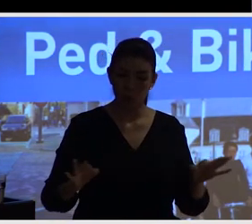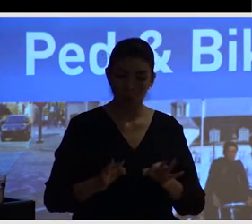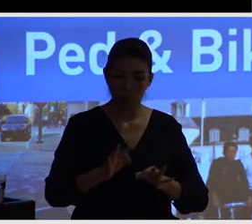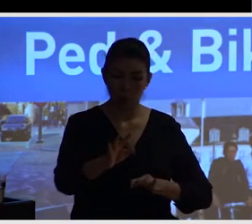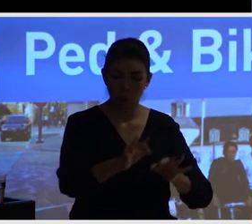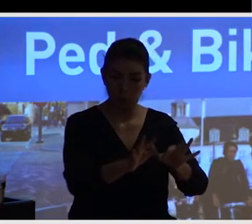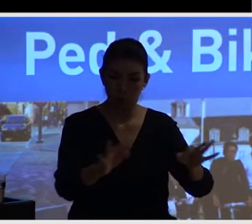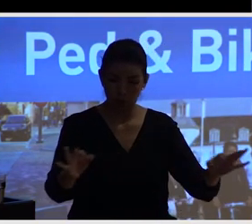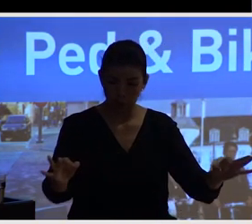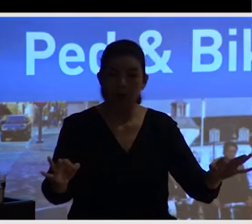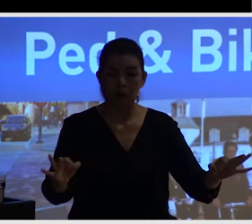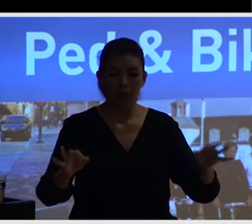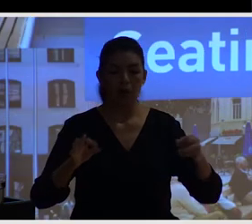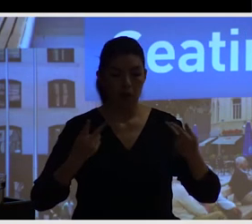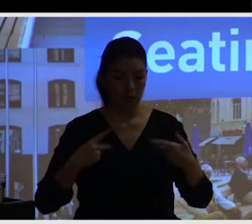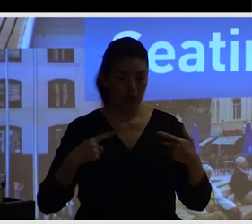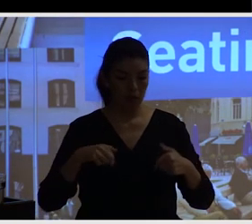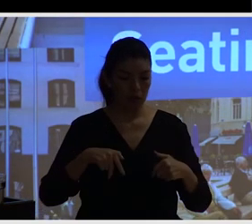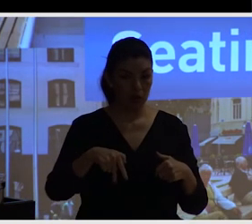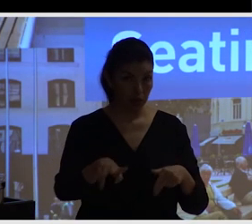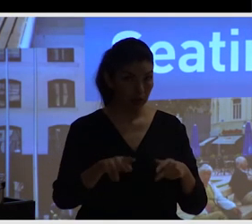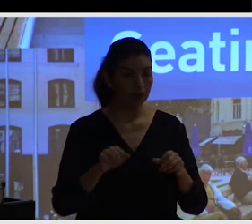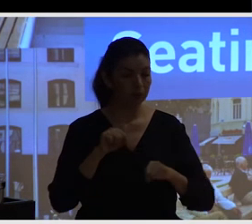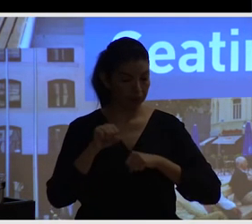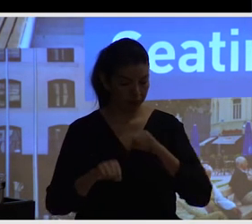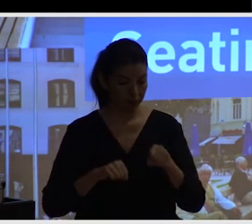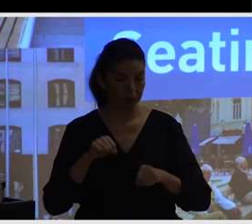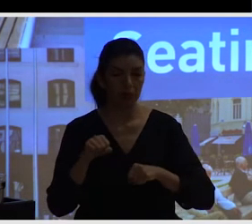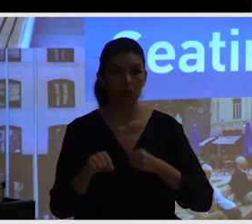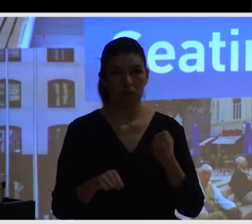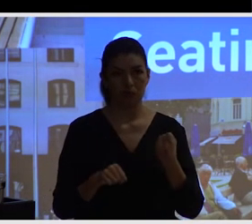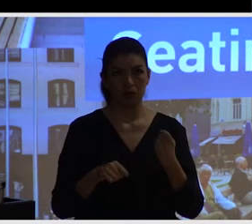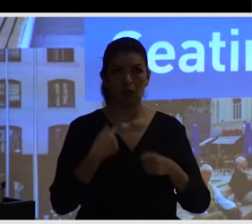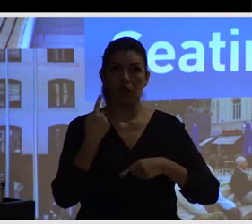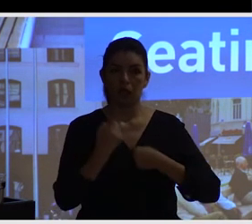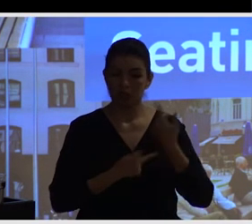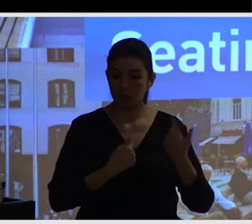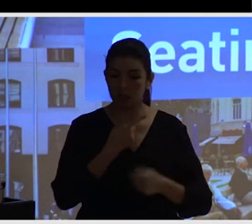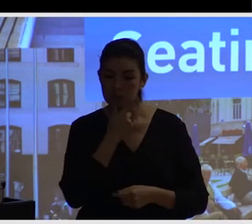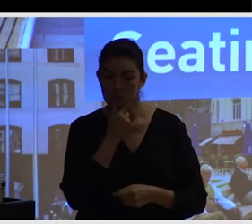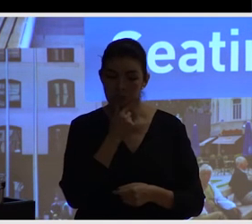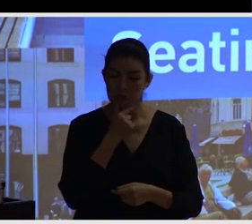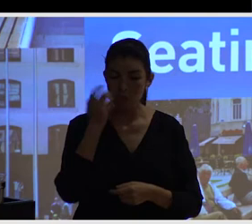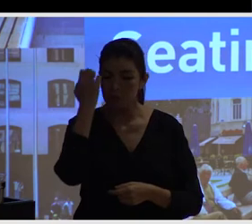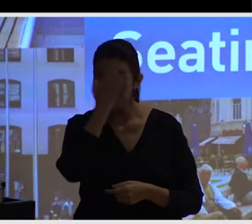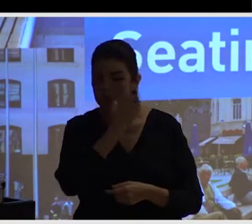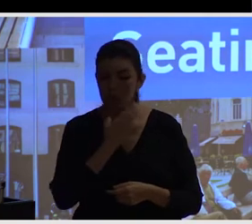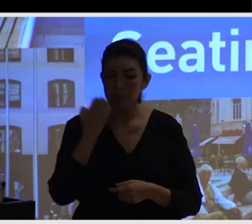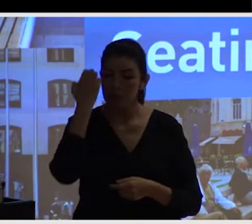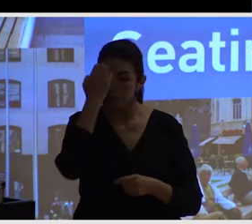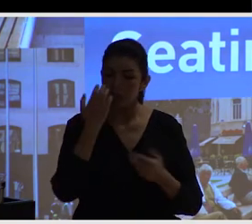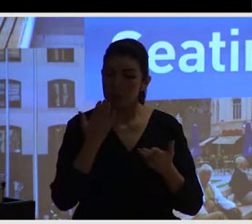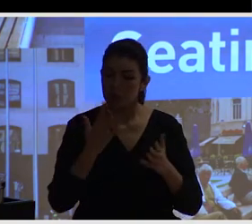y trabajamos muchísimo por ejemplo con la idea de transformar nuestros